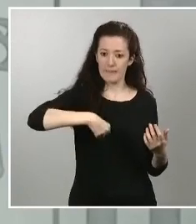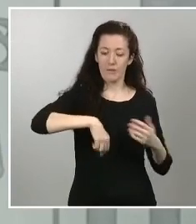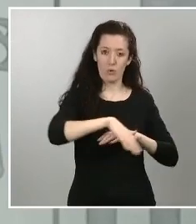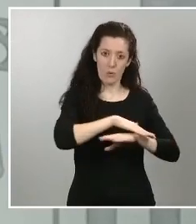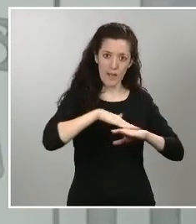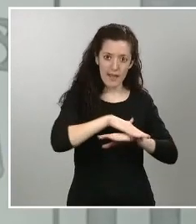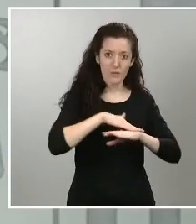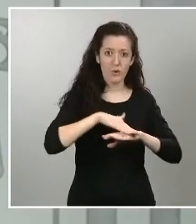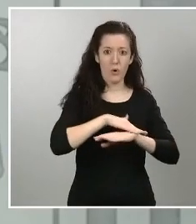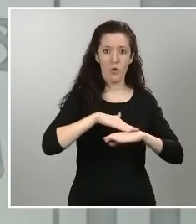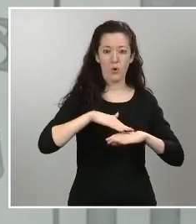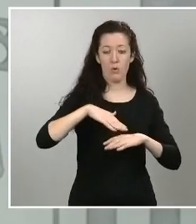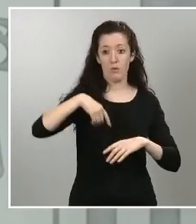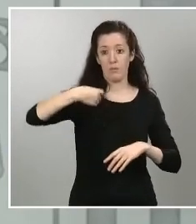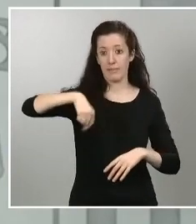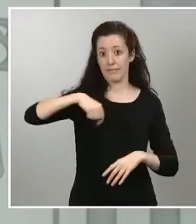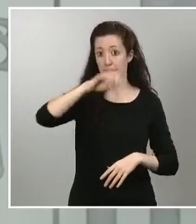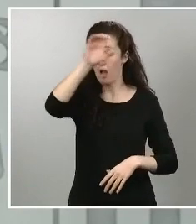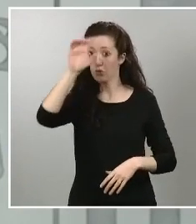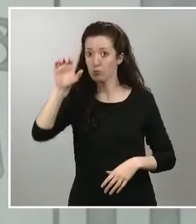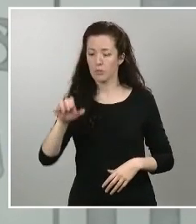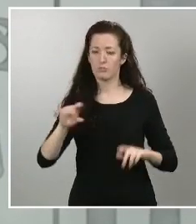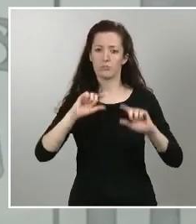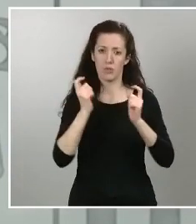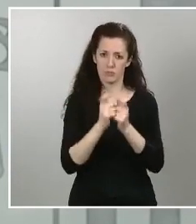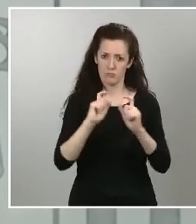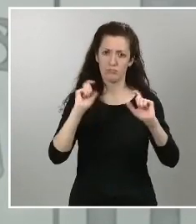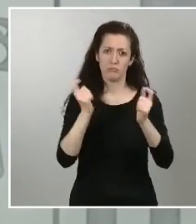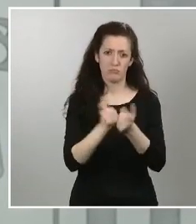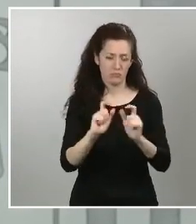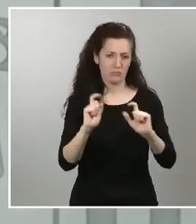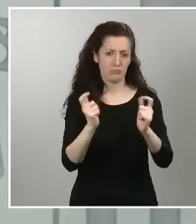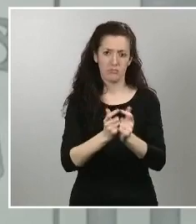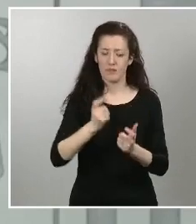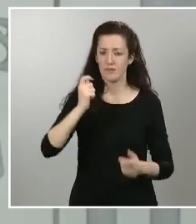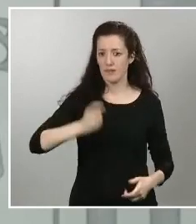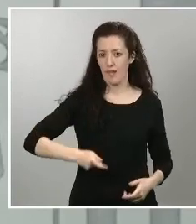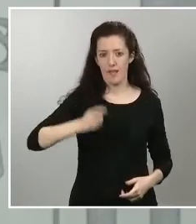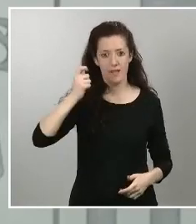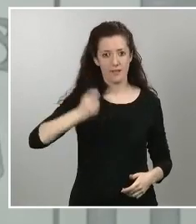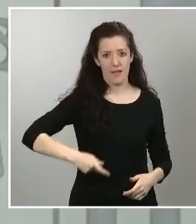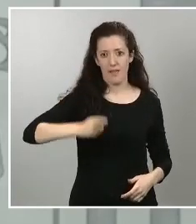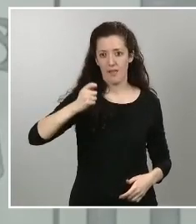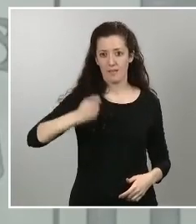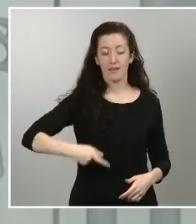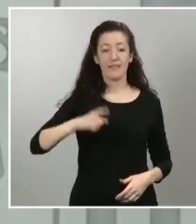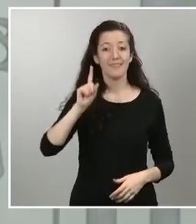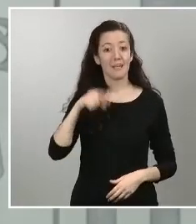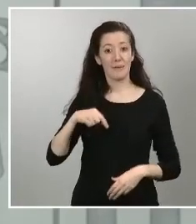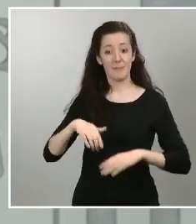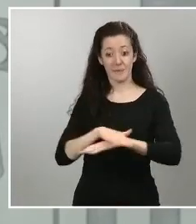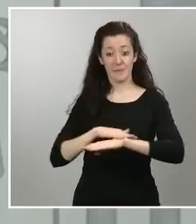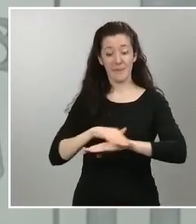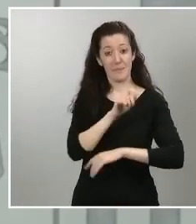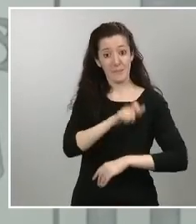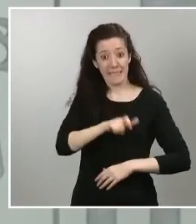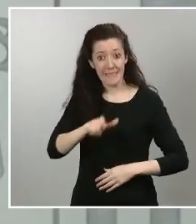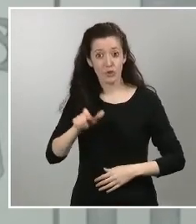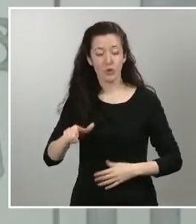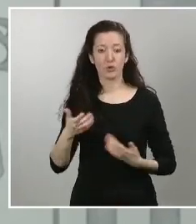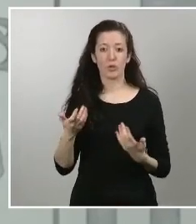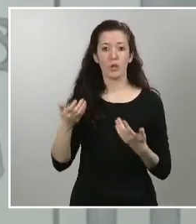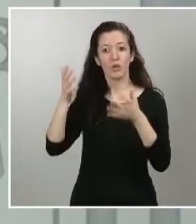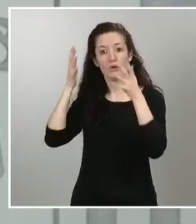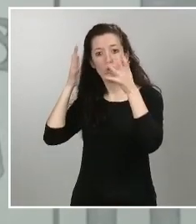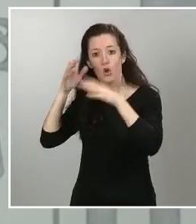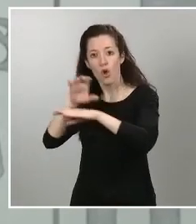autonómicos de manera sostenida y sistemática sino también los propios ministros con los consejeros de los ramos para coordinar